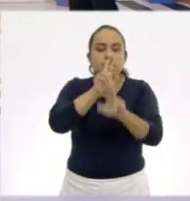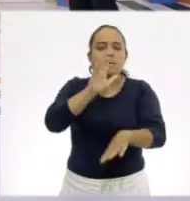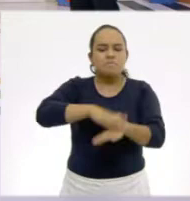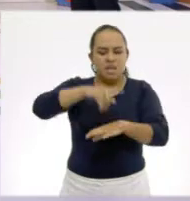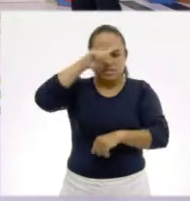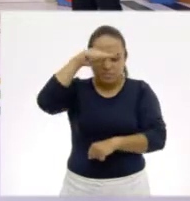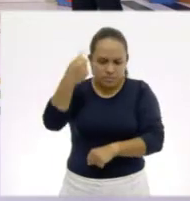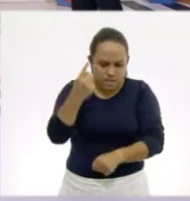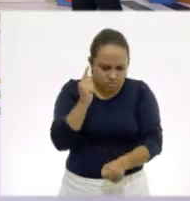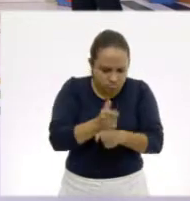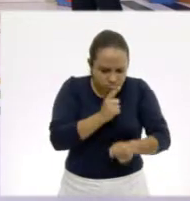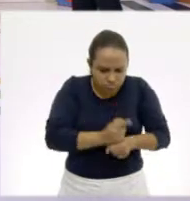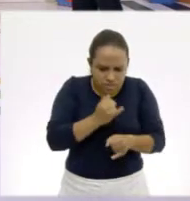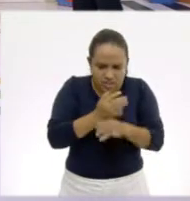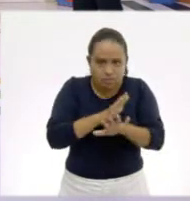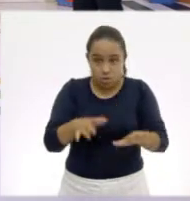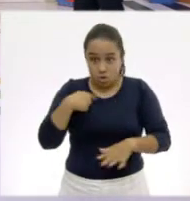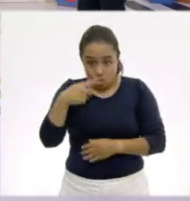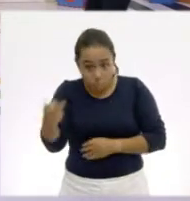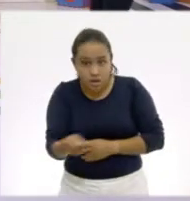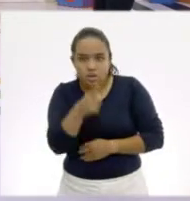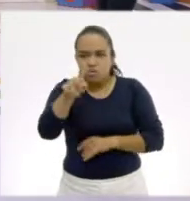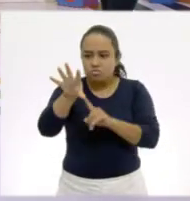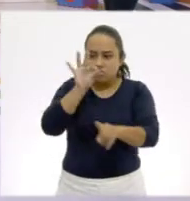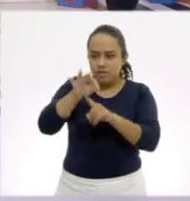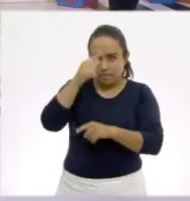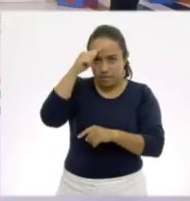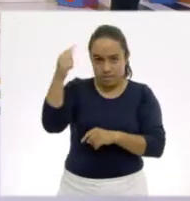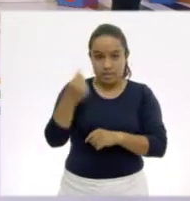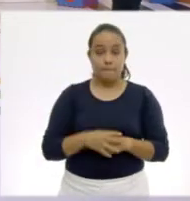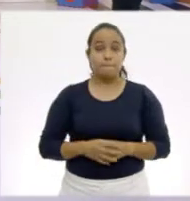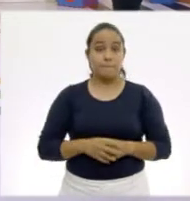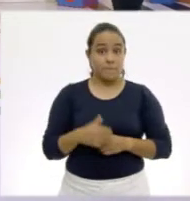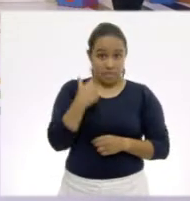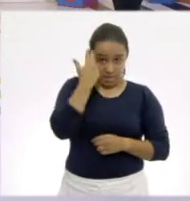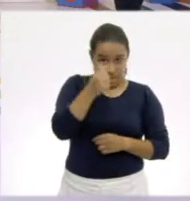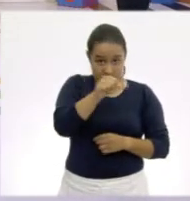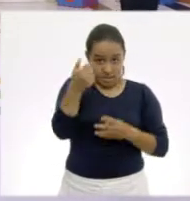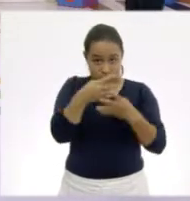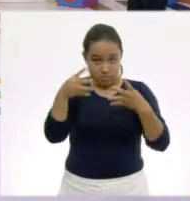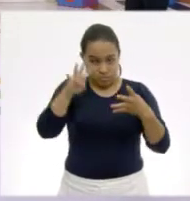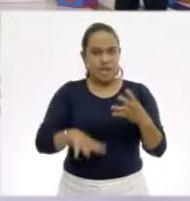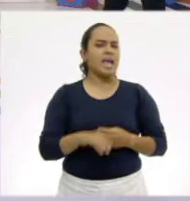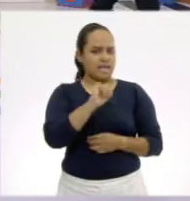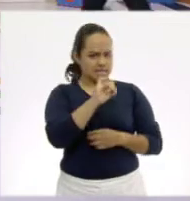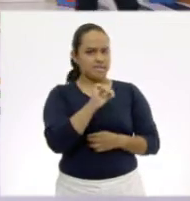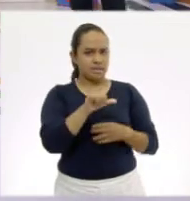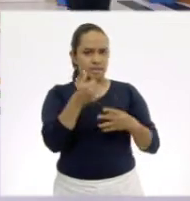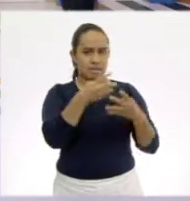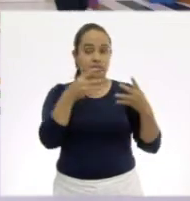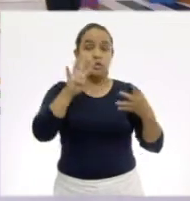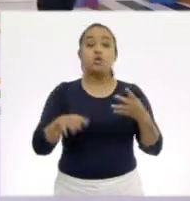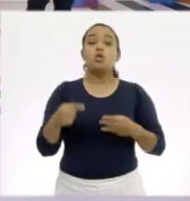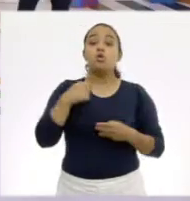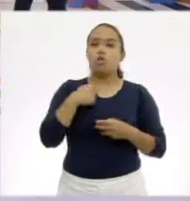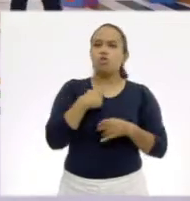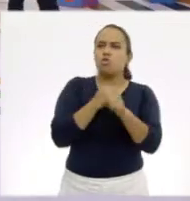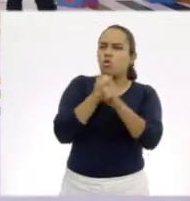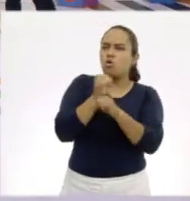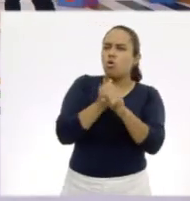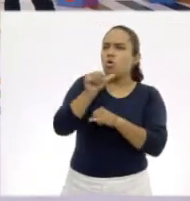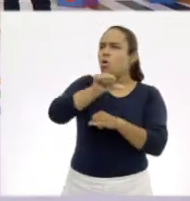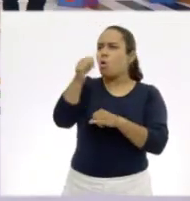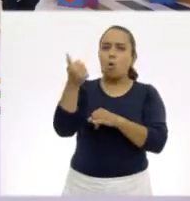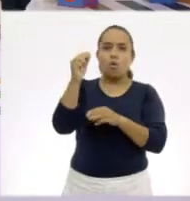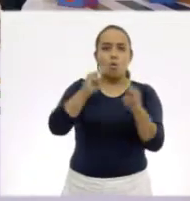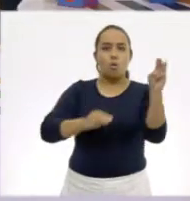localizar toda la información que te pregunten. Claro. ¿Te parece bien que veamos otra tabla? A ver, vamos a ver la siguiente tabla. investigue otras montañas, pero